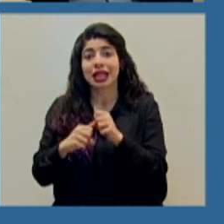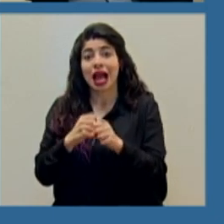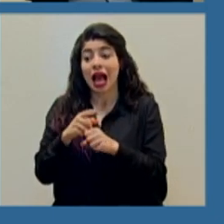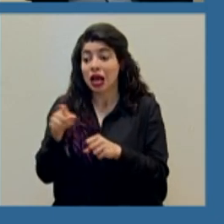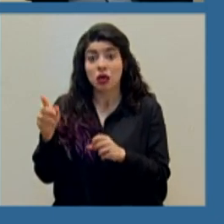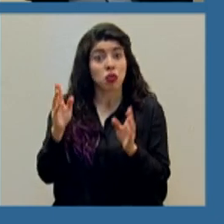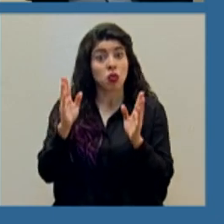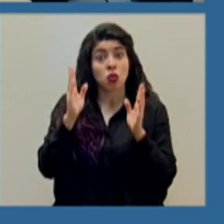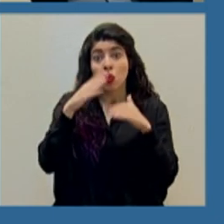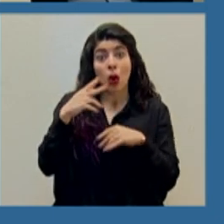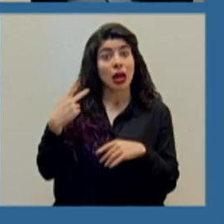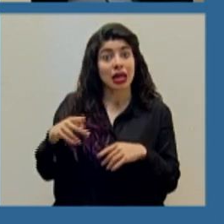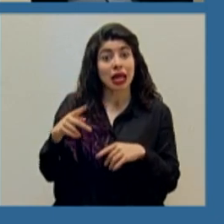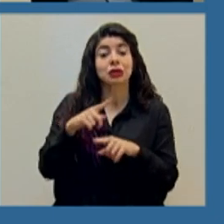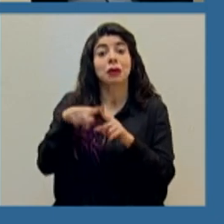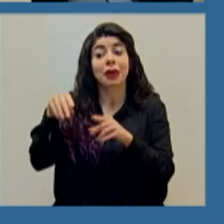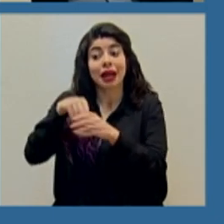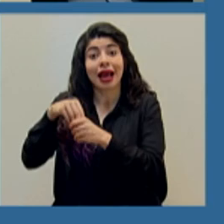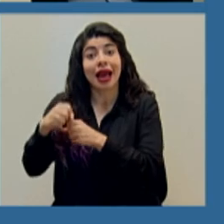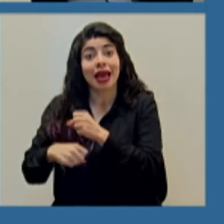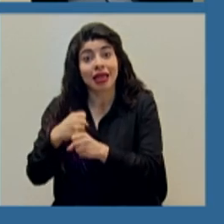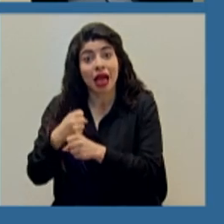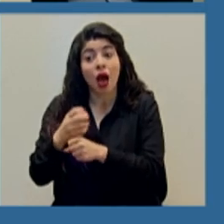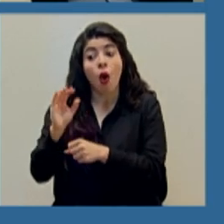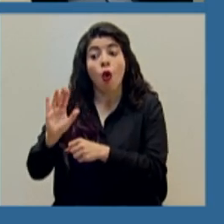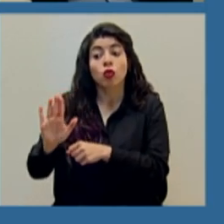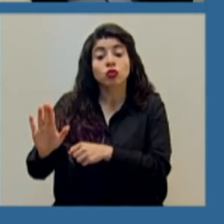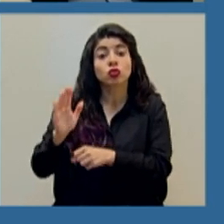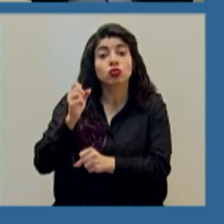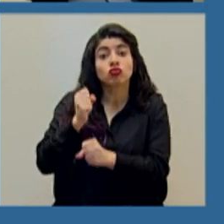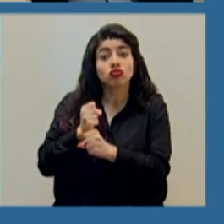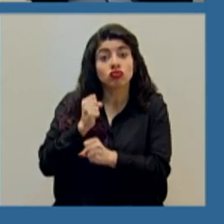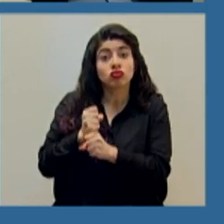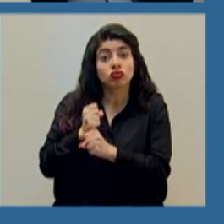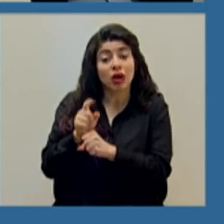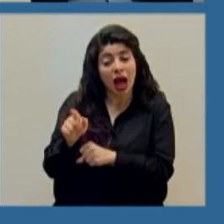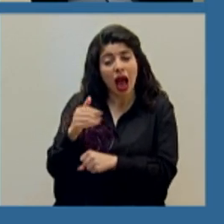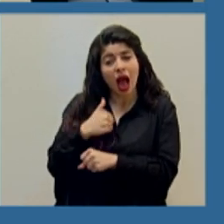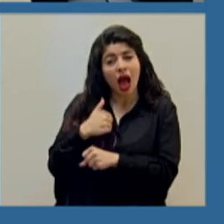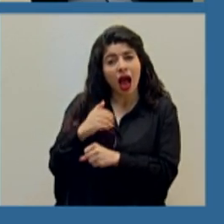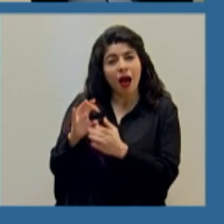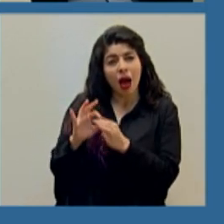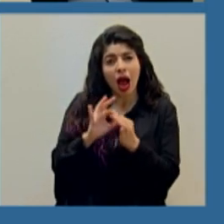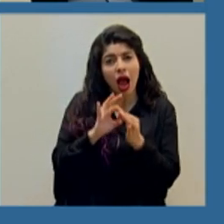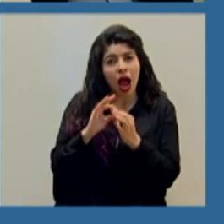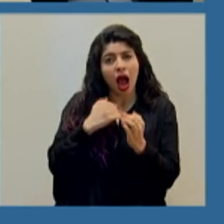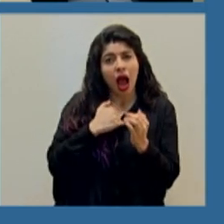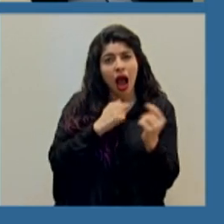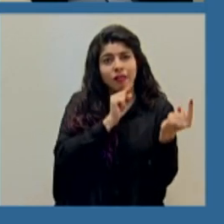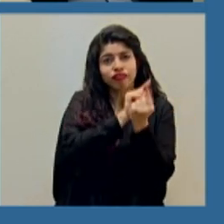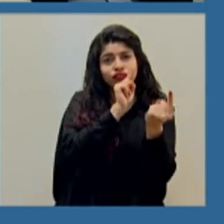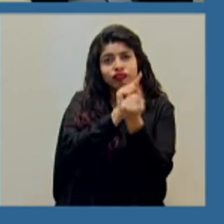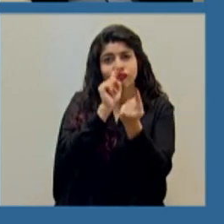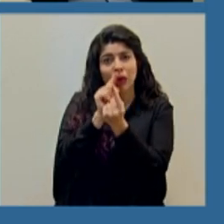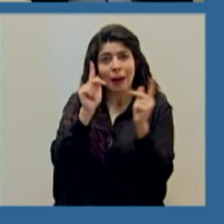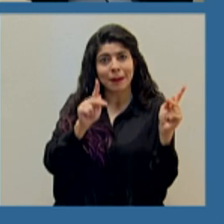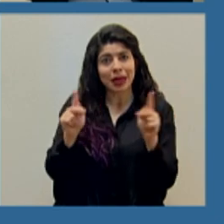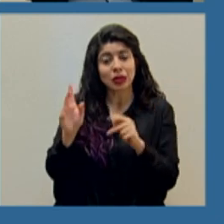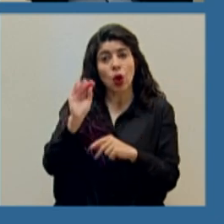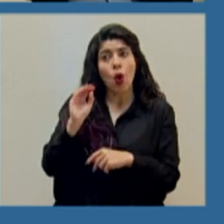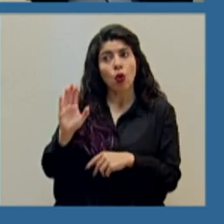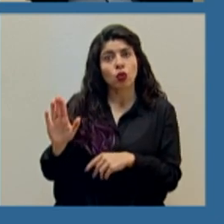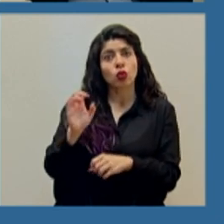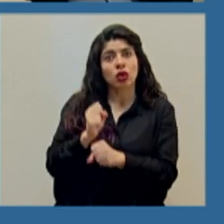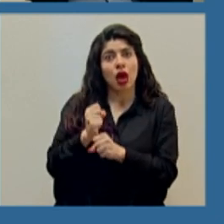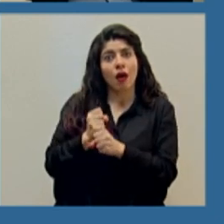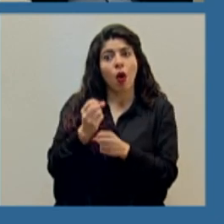previamente descritos, pero que realizan actividades laborales relacionadas a contacto con personas o de impacto en